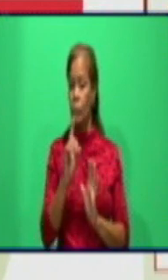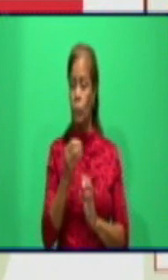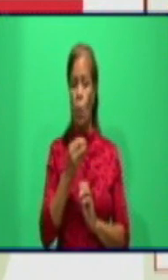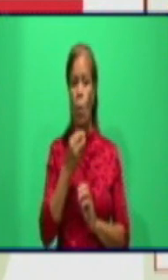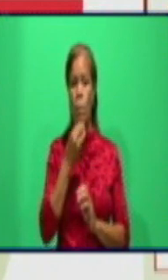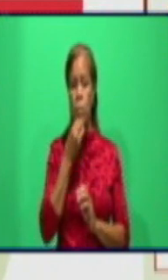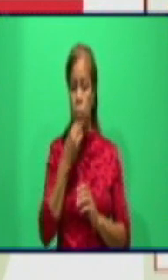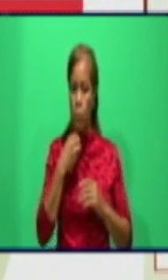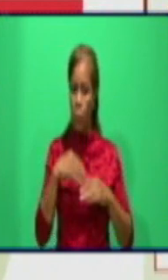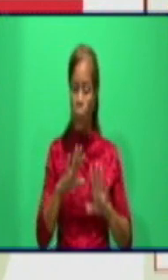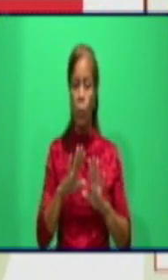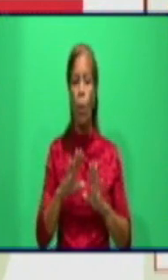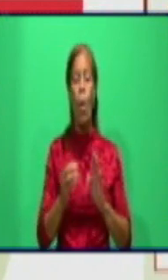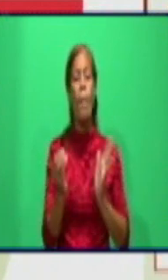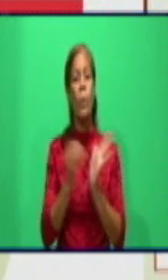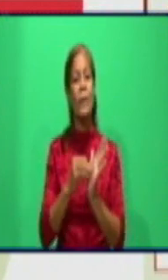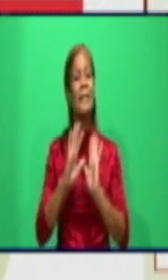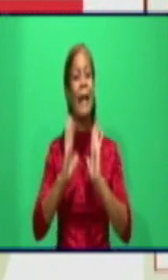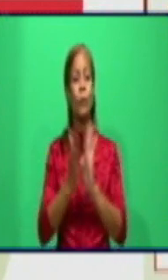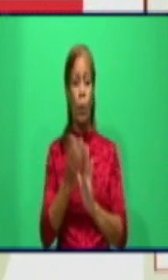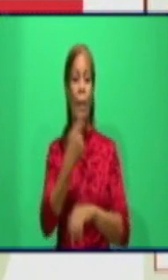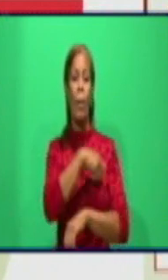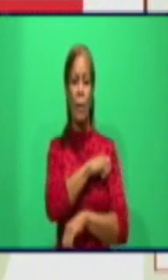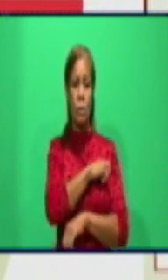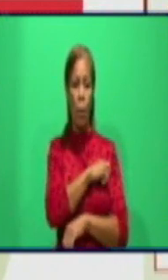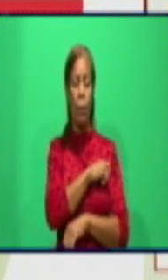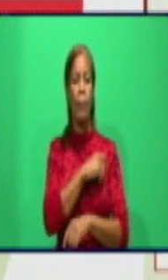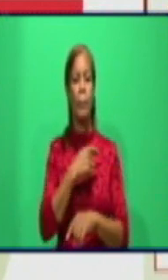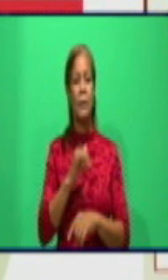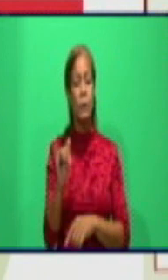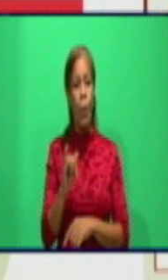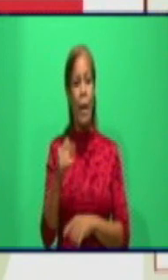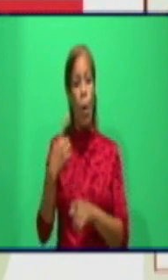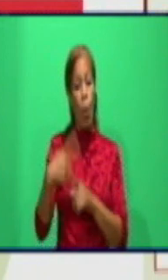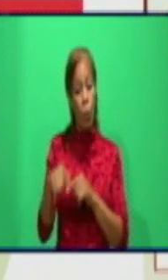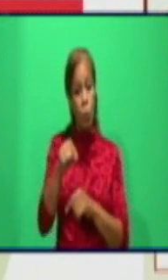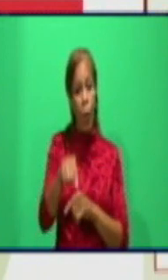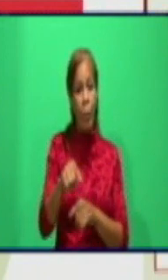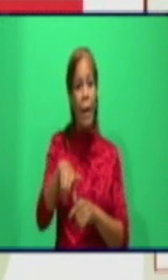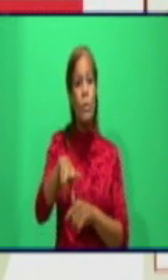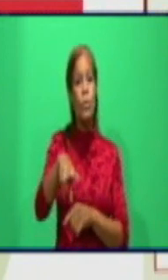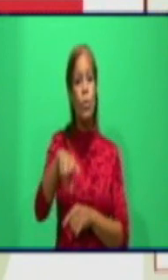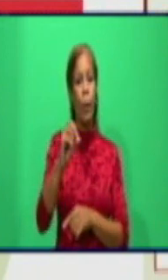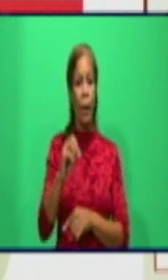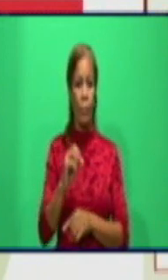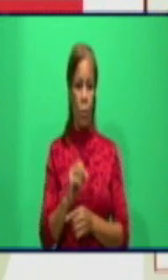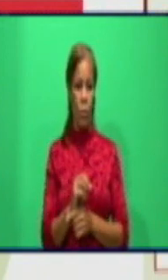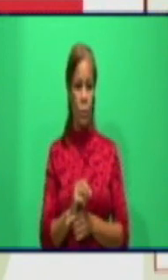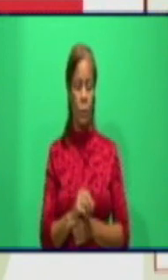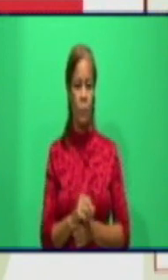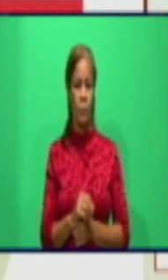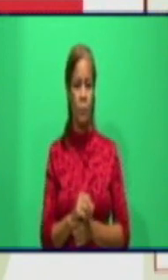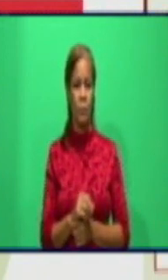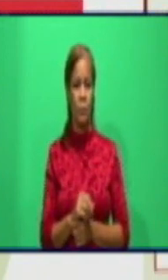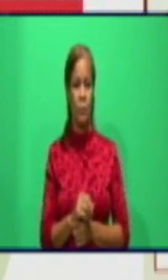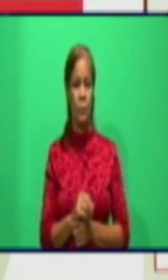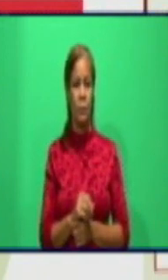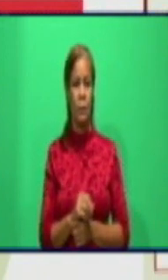la provincia. Ahora hay otros fármacos muy novedosos como son el nasalferón, son